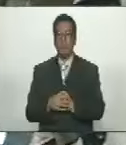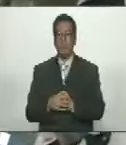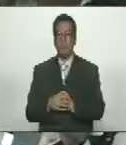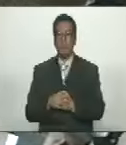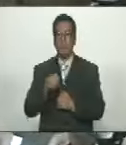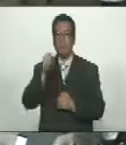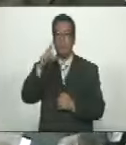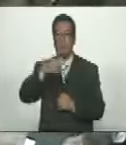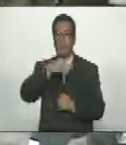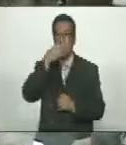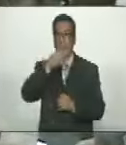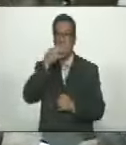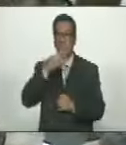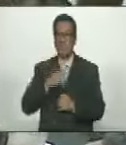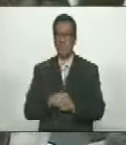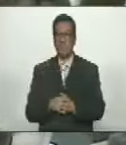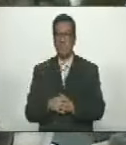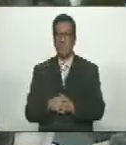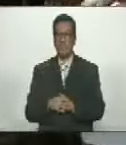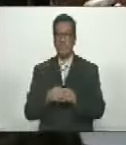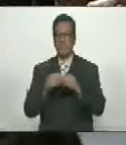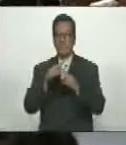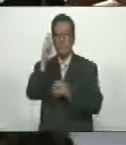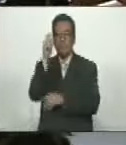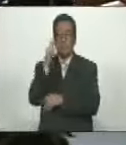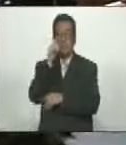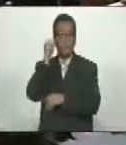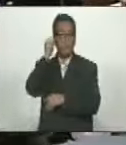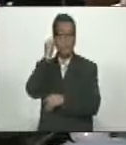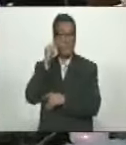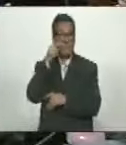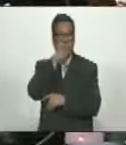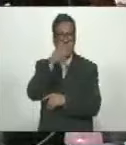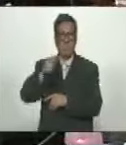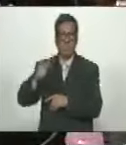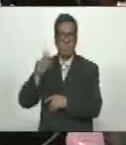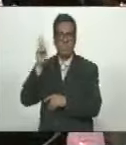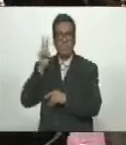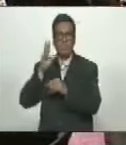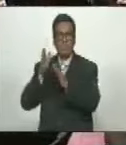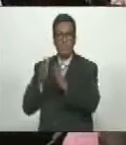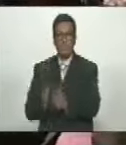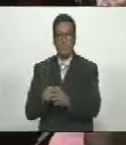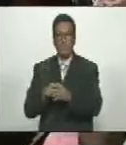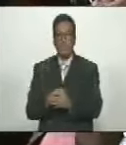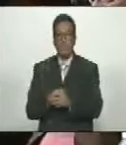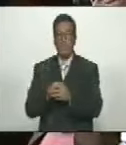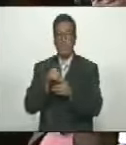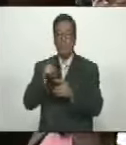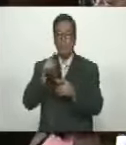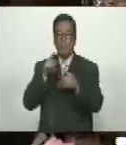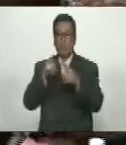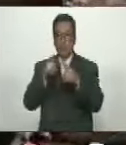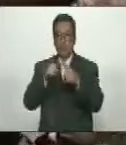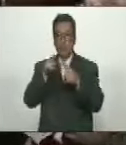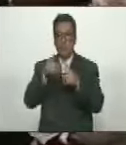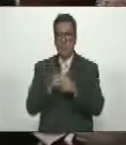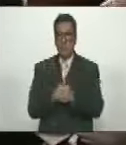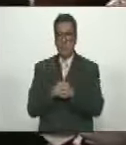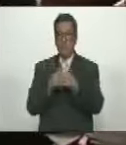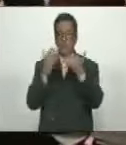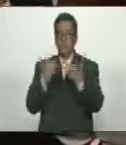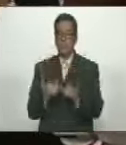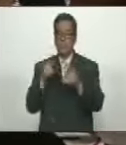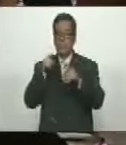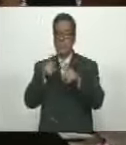buenas tardes a los diputados y diputadas así como al pueblo venezolano en sintonía en con lo